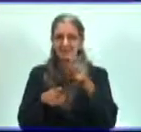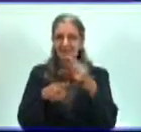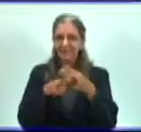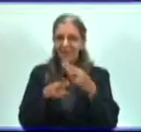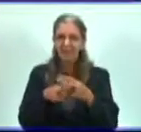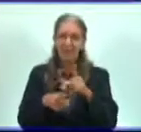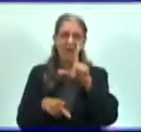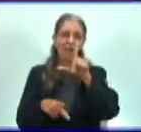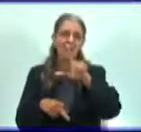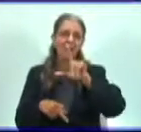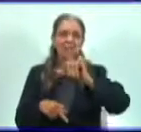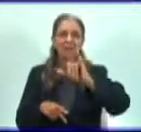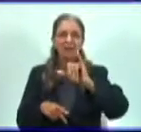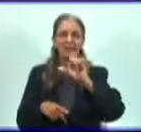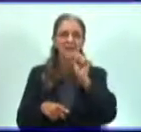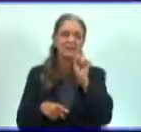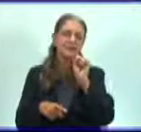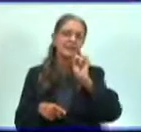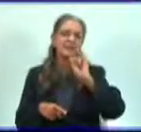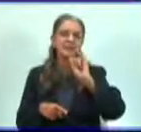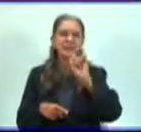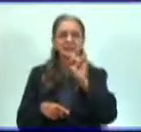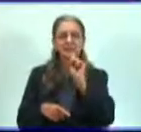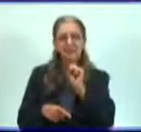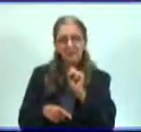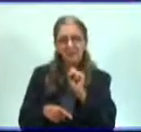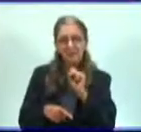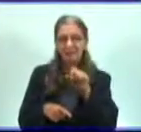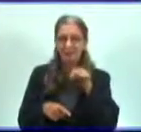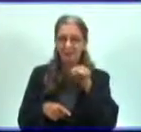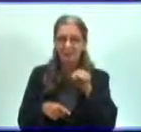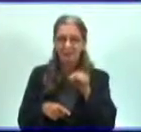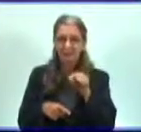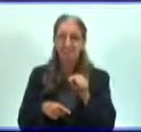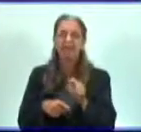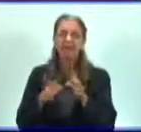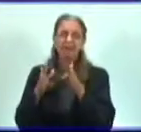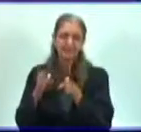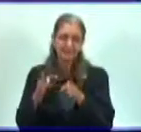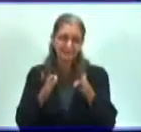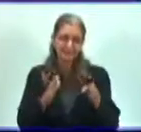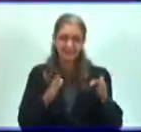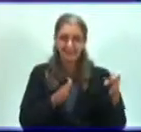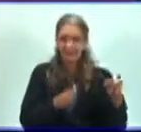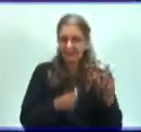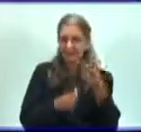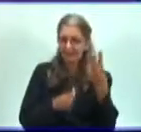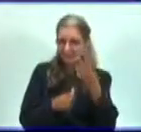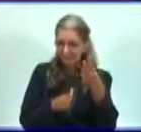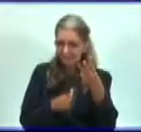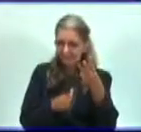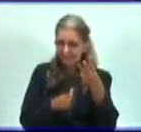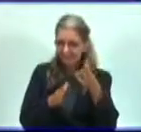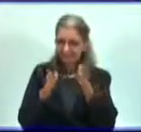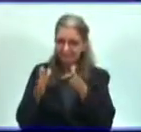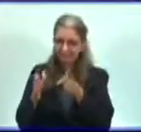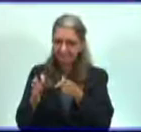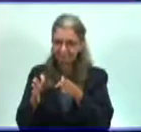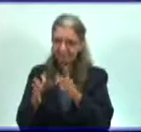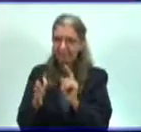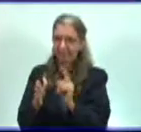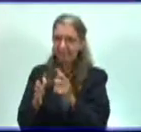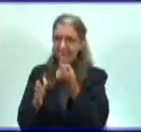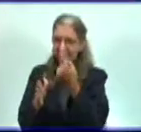ocurriendo la llamada etapa o fase del ISIS, que es cuando ya el virus está